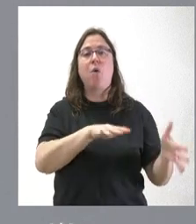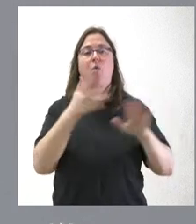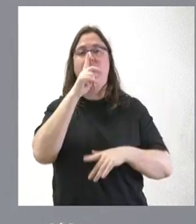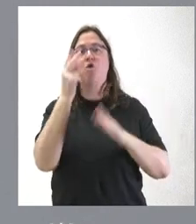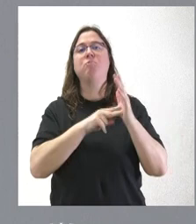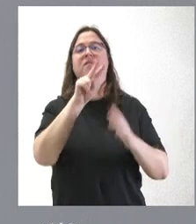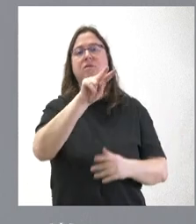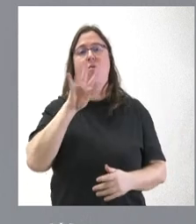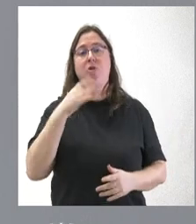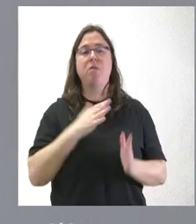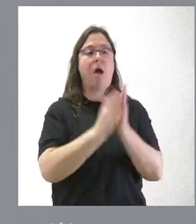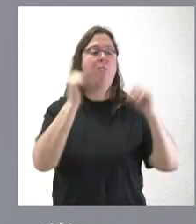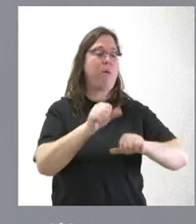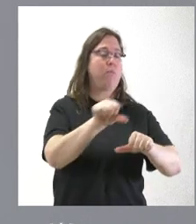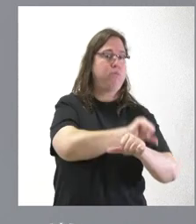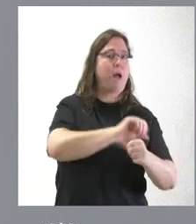de lo que ya se aprobó.